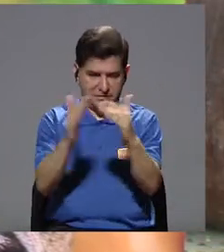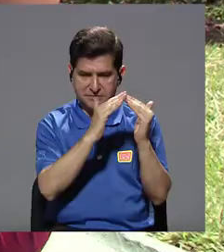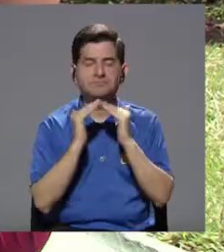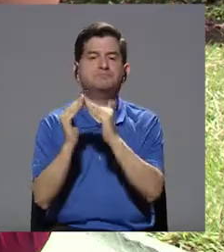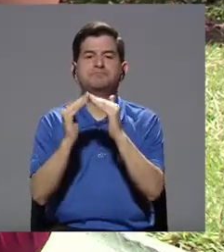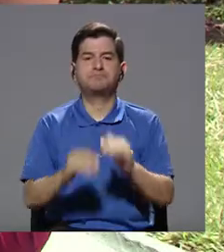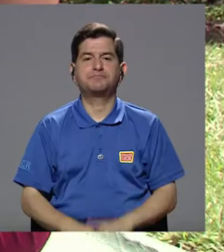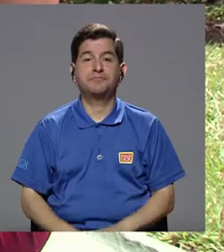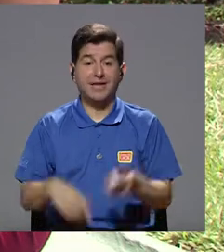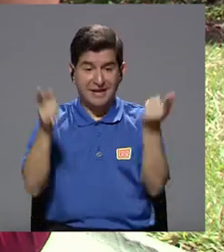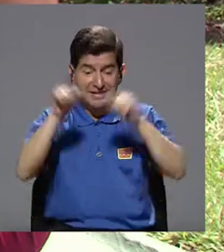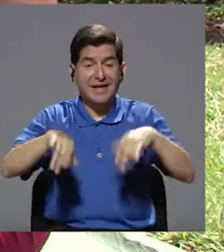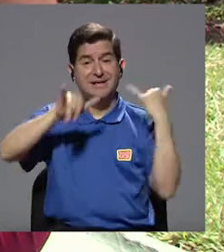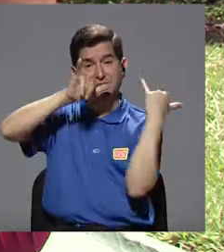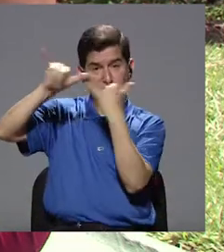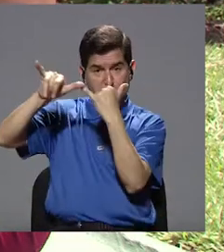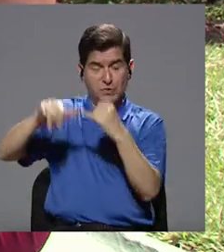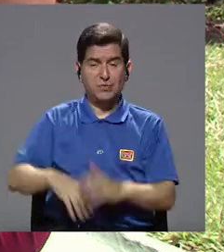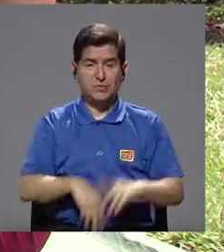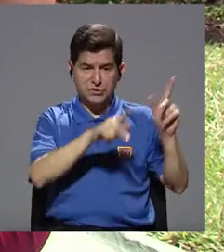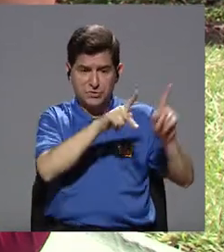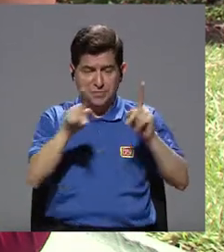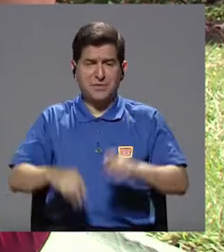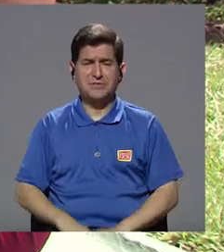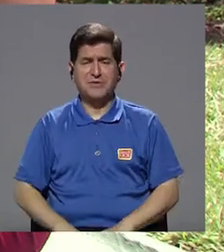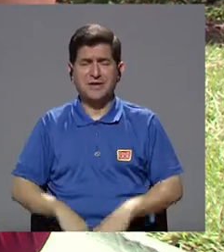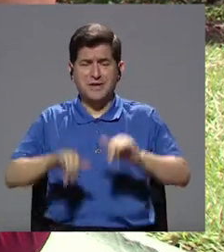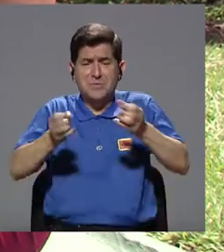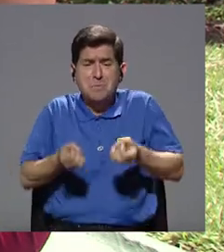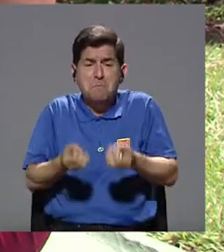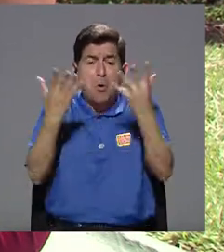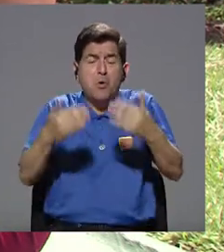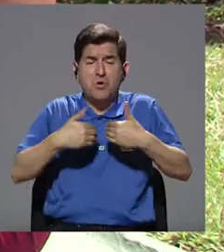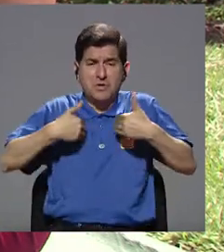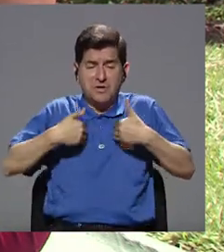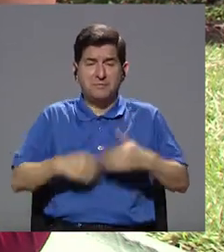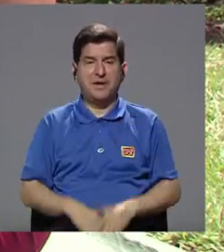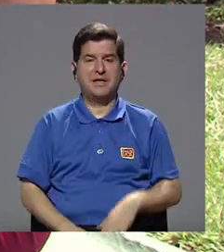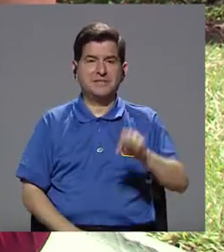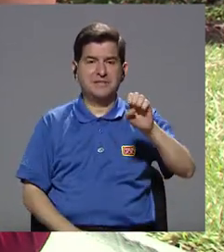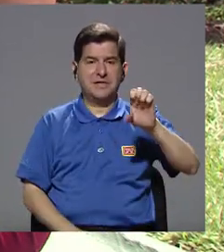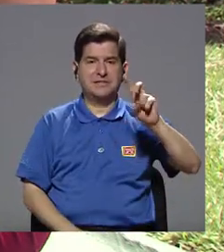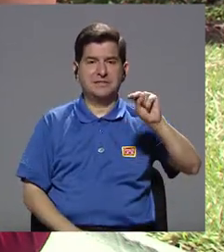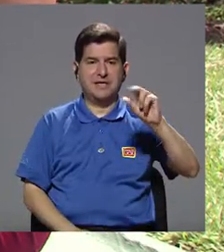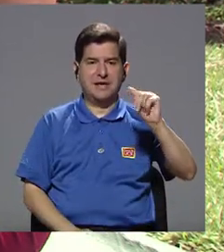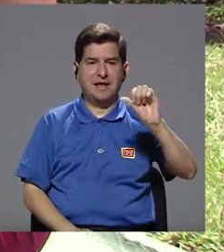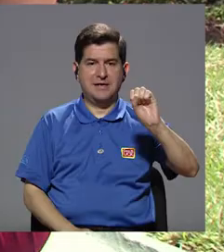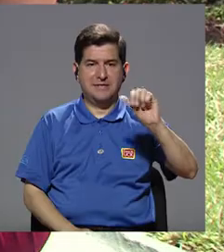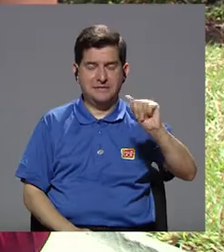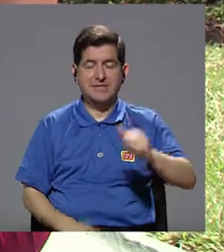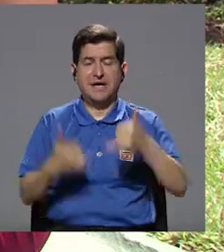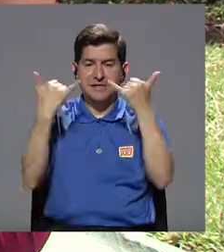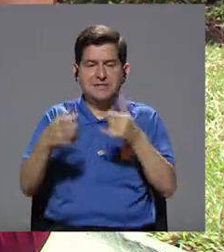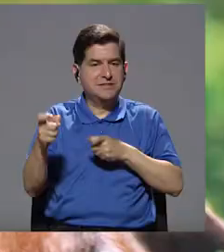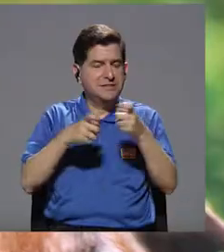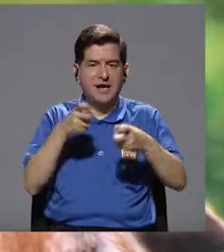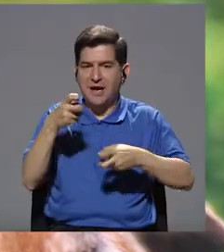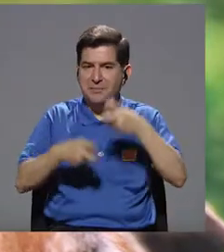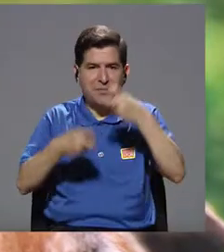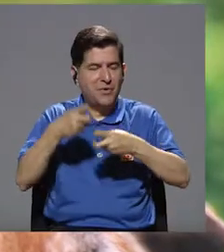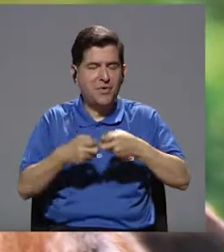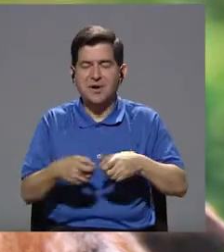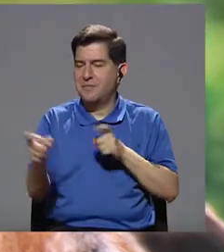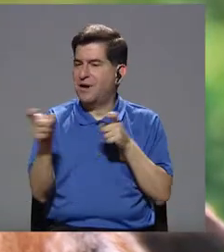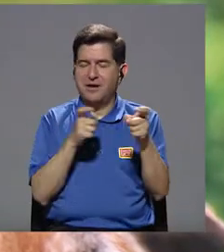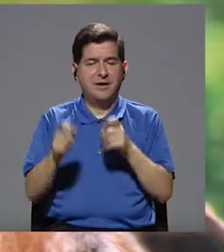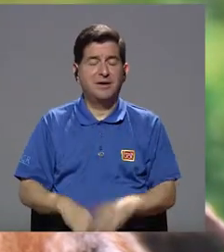a la población. Entonces, de hecho, las denuncias de las personas que acumulan animales llegan a cenaza cuando ya el problema se salió de control, cuando ya las personas